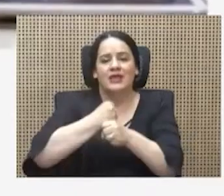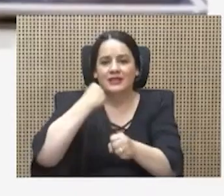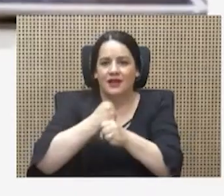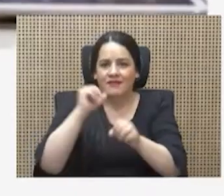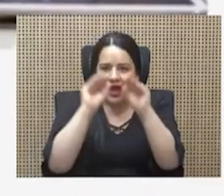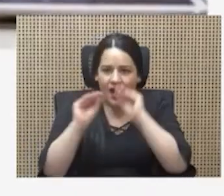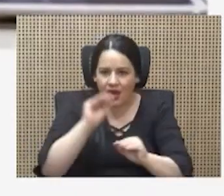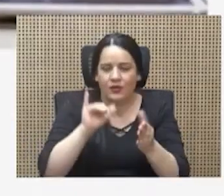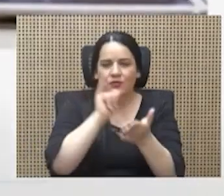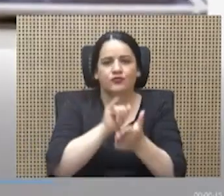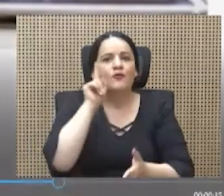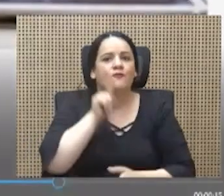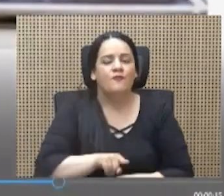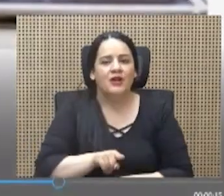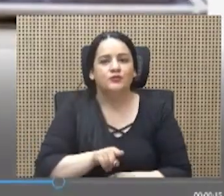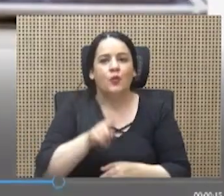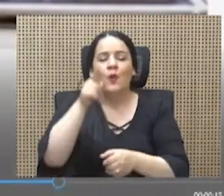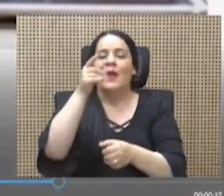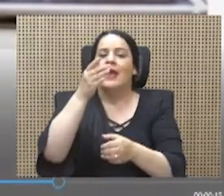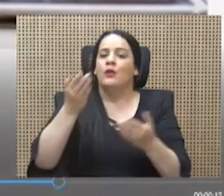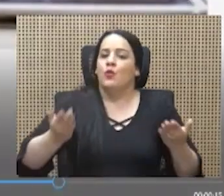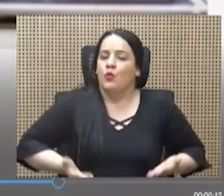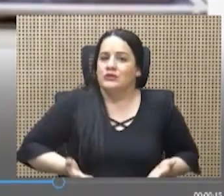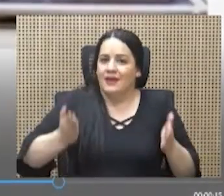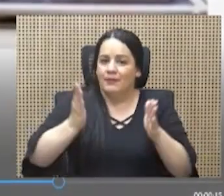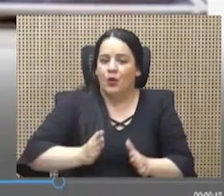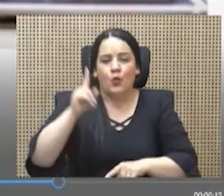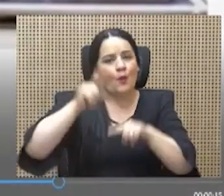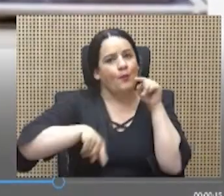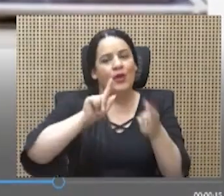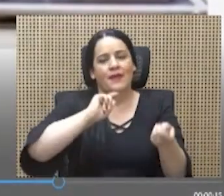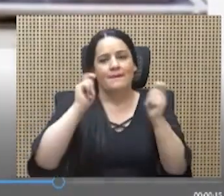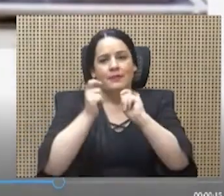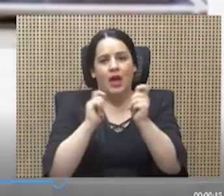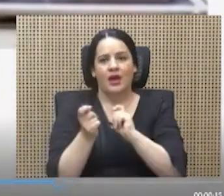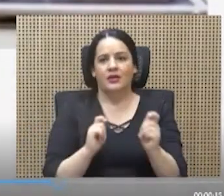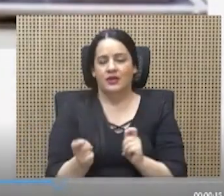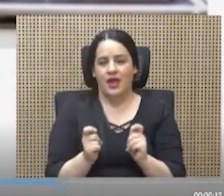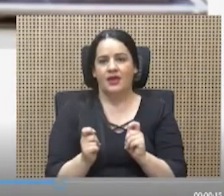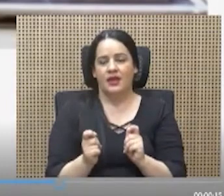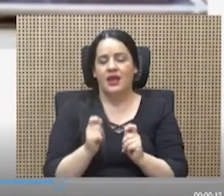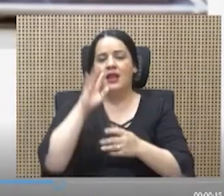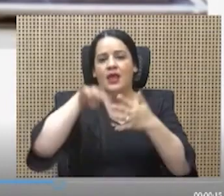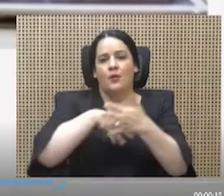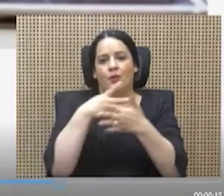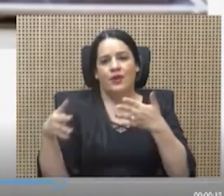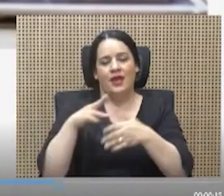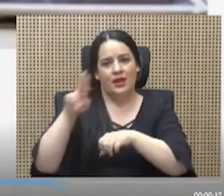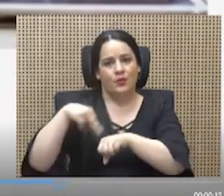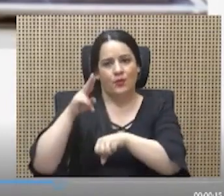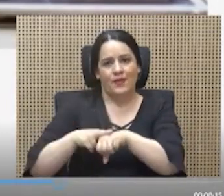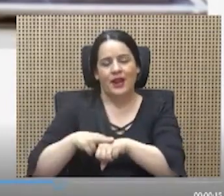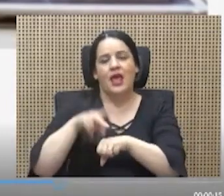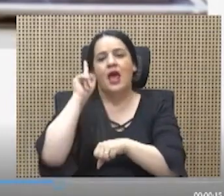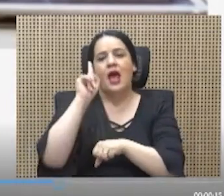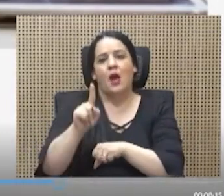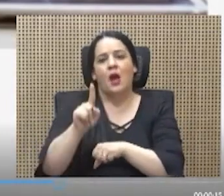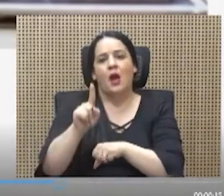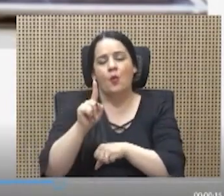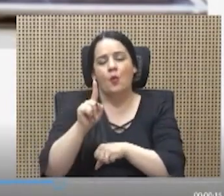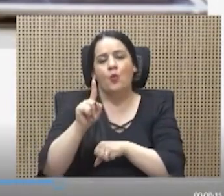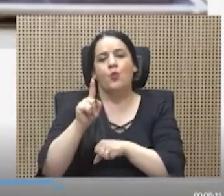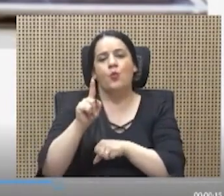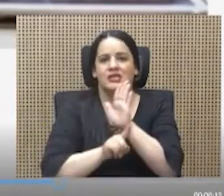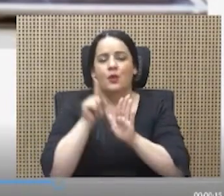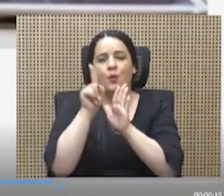es falso. Los empleadores no pueden variar unilateralmente la jornada ordinaria a una excepcional ampliada bajo